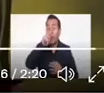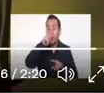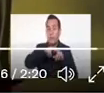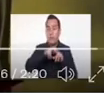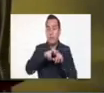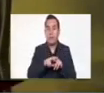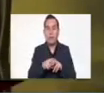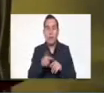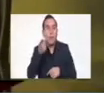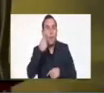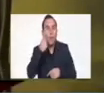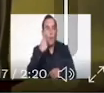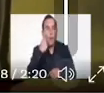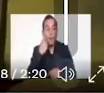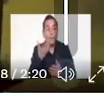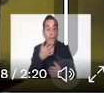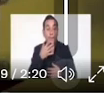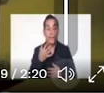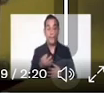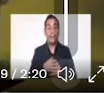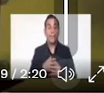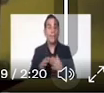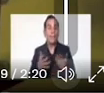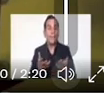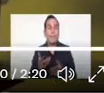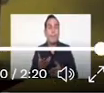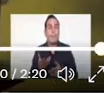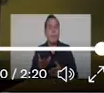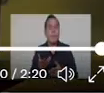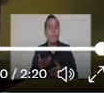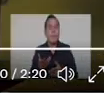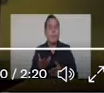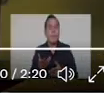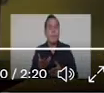porque están defendiendo causas que no deberían defender o porque están...